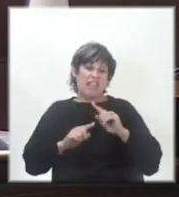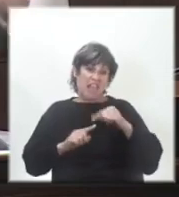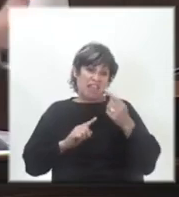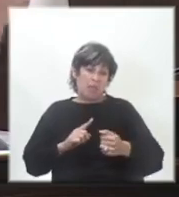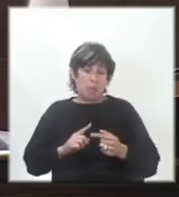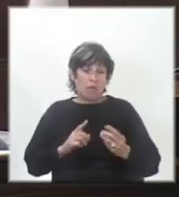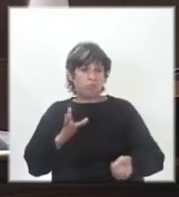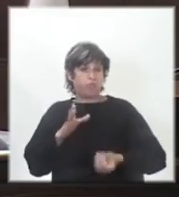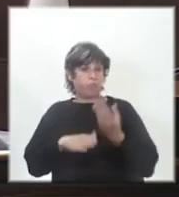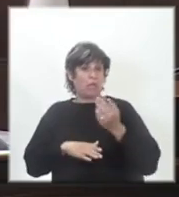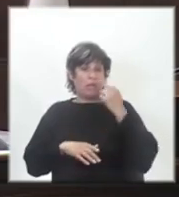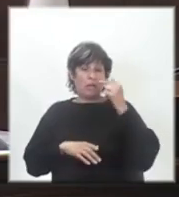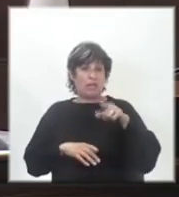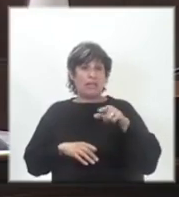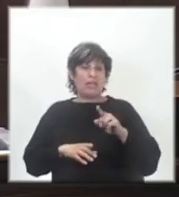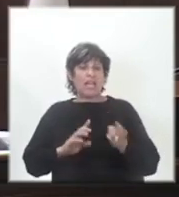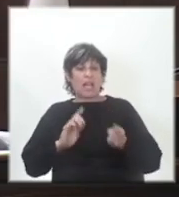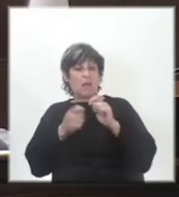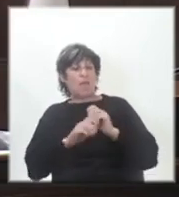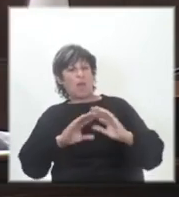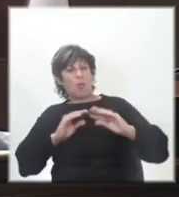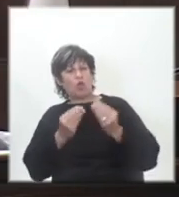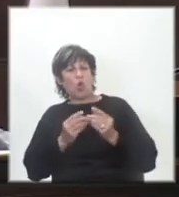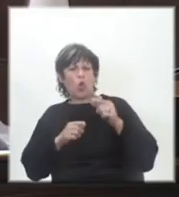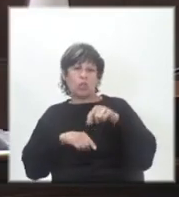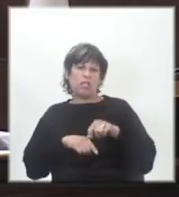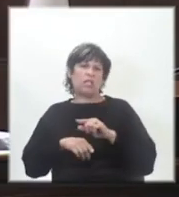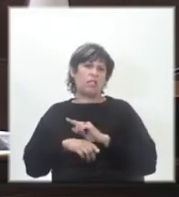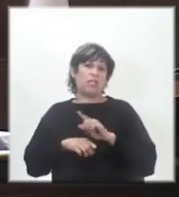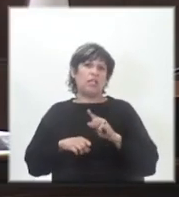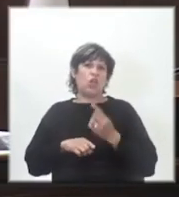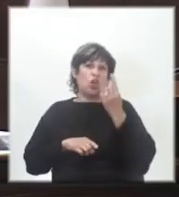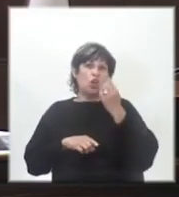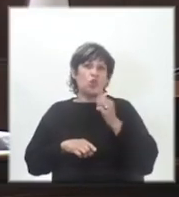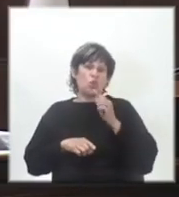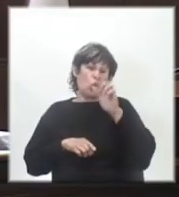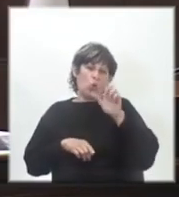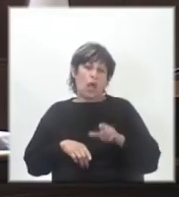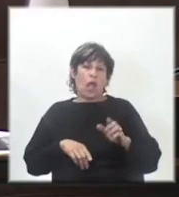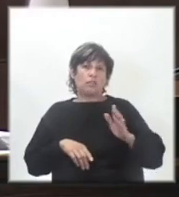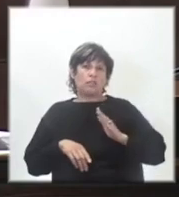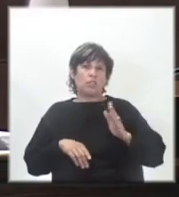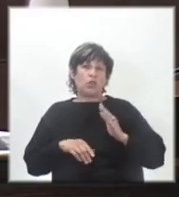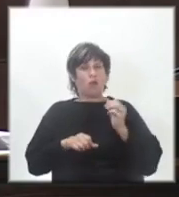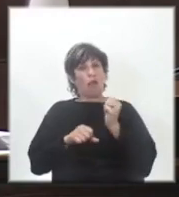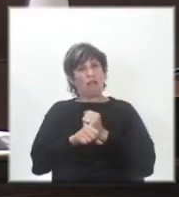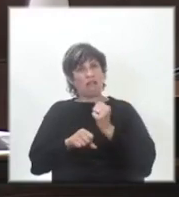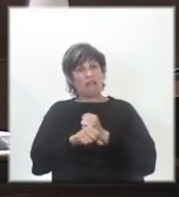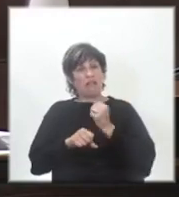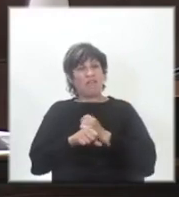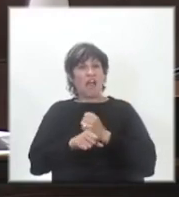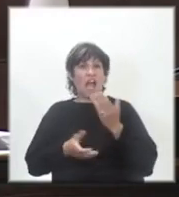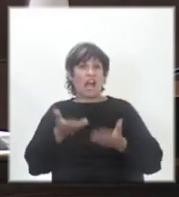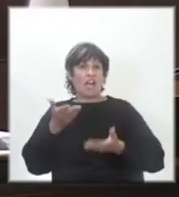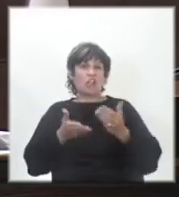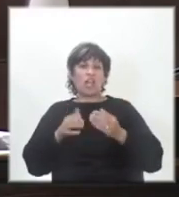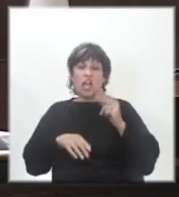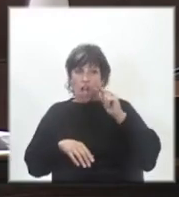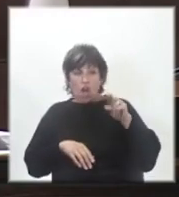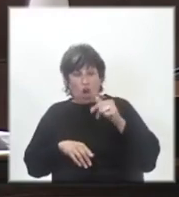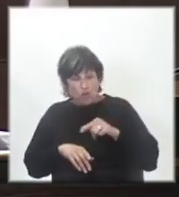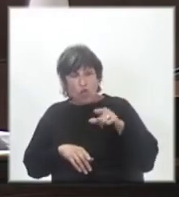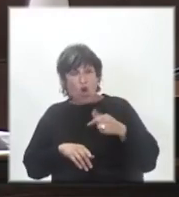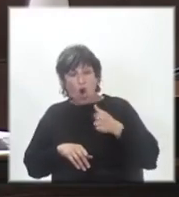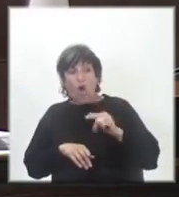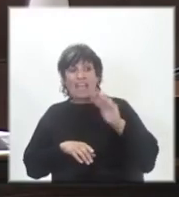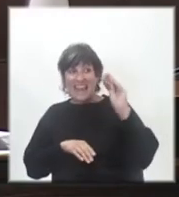cambiamos todo y decimos que él no fue. Y al final fue una señora que trabaja en la justicia que lo vio pasar y fue